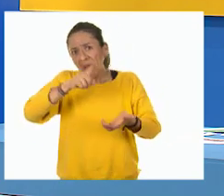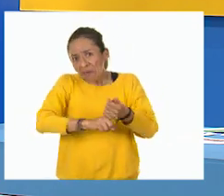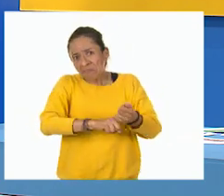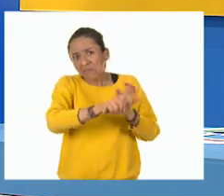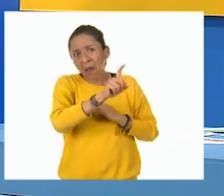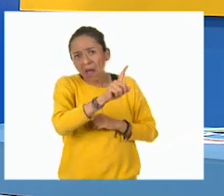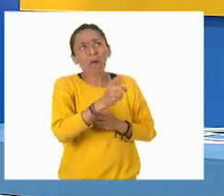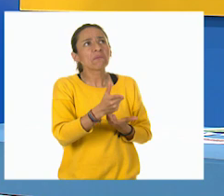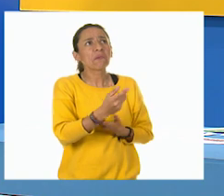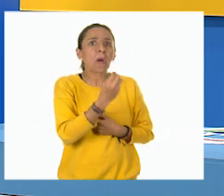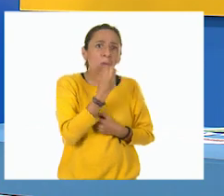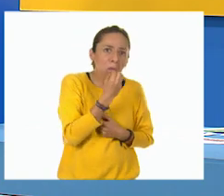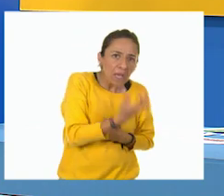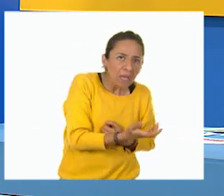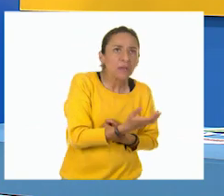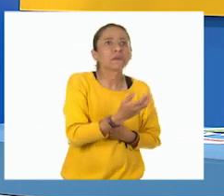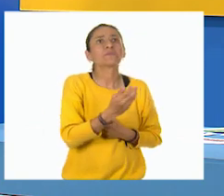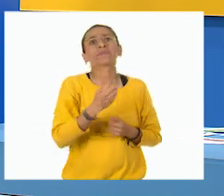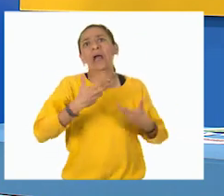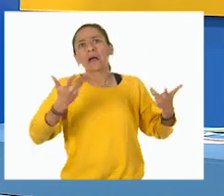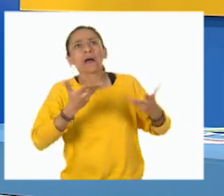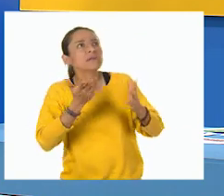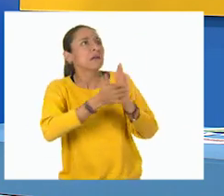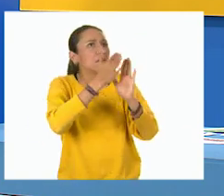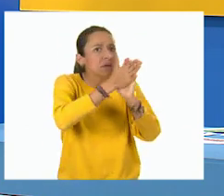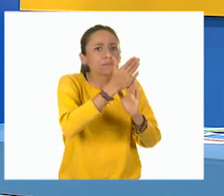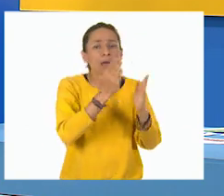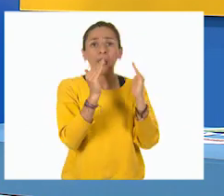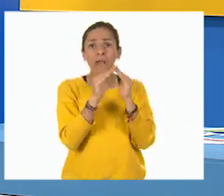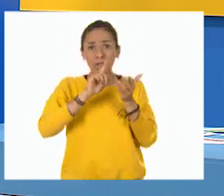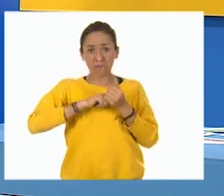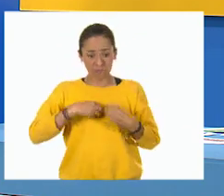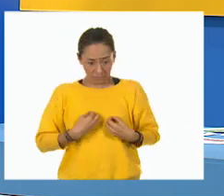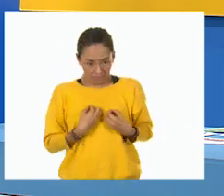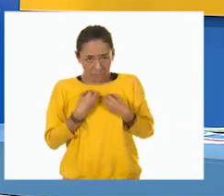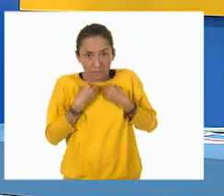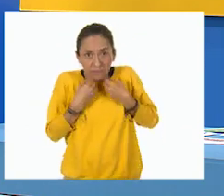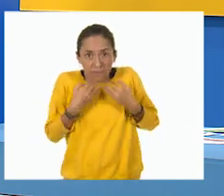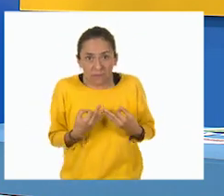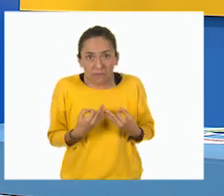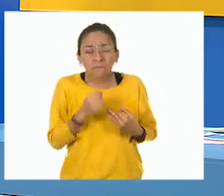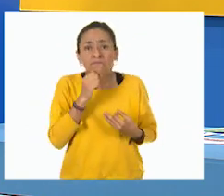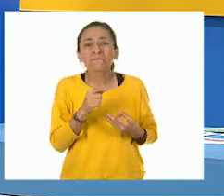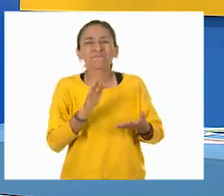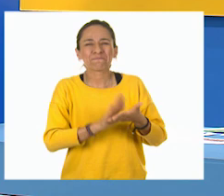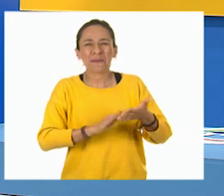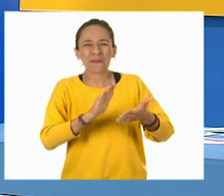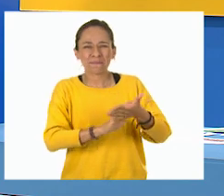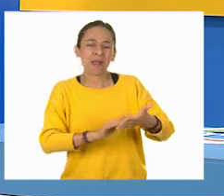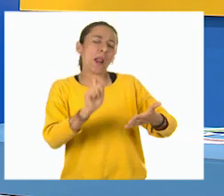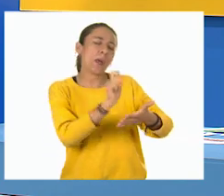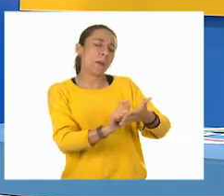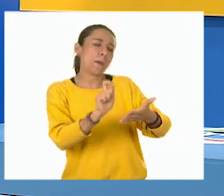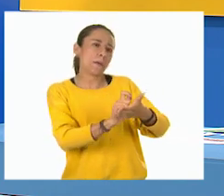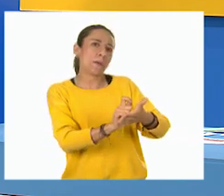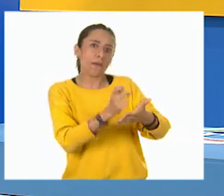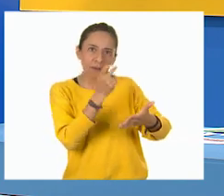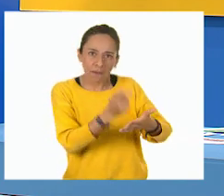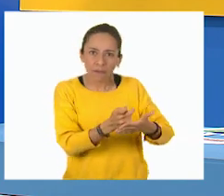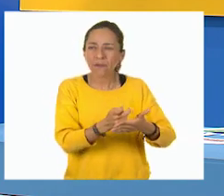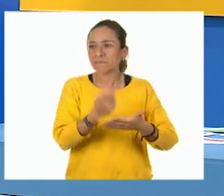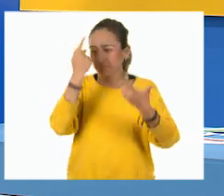Lo que comemos, lo que construimos, las casas que habitamos, el papel en el que escribimos, nuestra higiene,